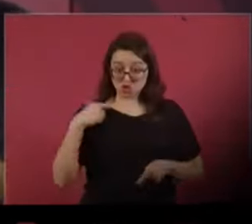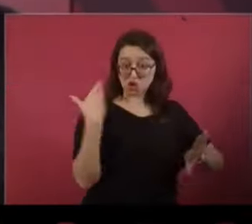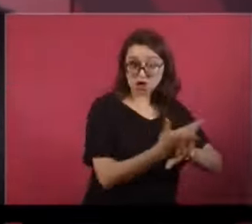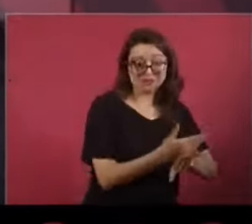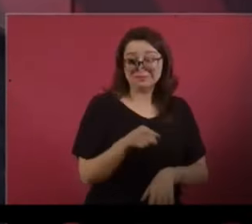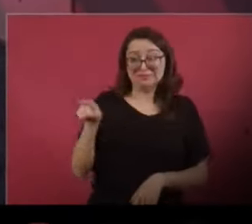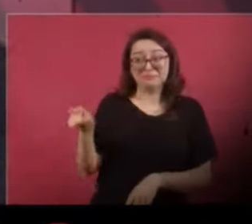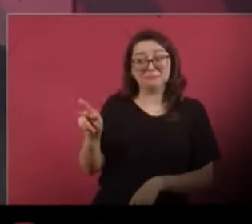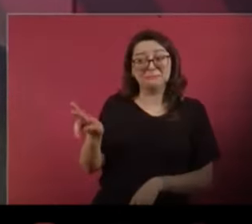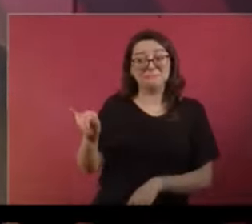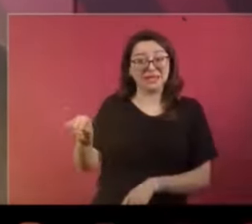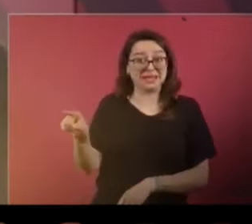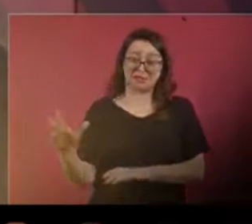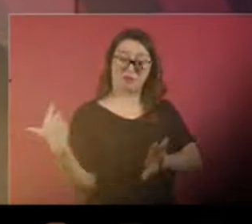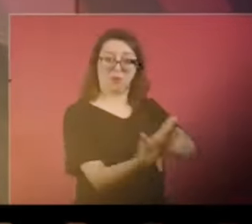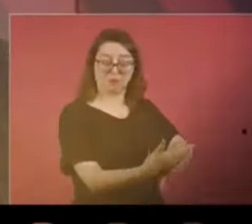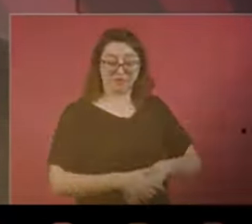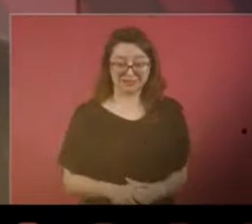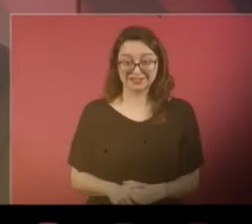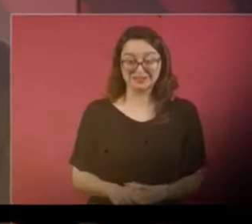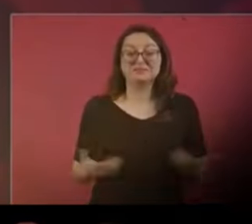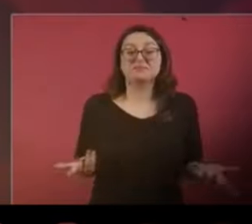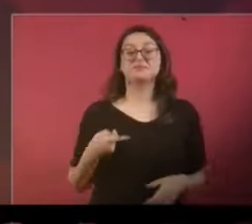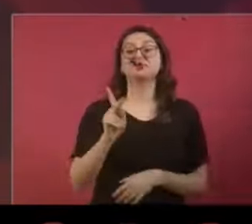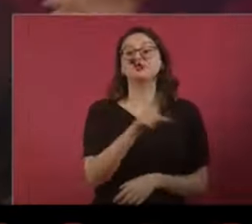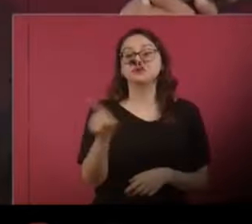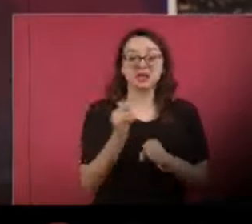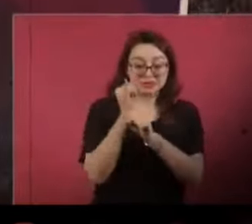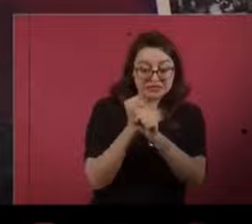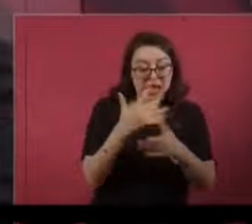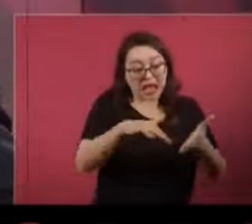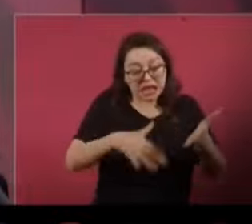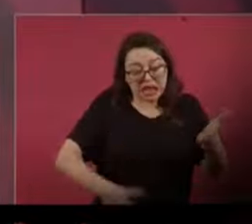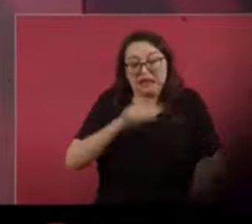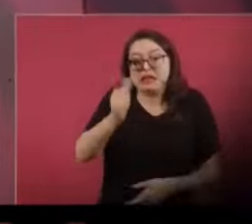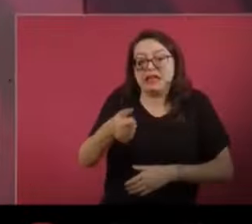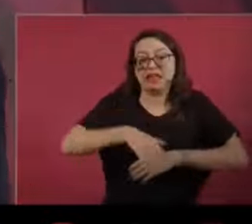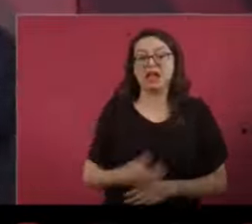Pero ese es el origen. Pero si no leen el libro, yo no voy a estar aquí.